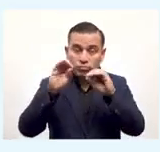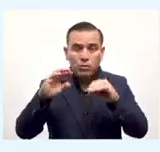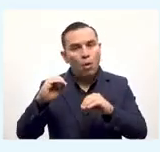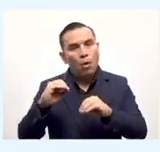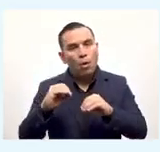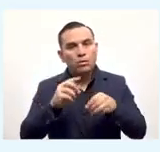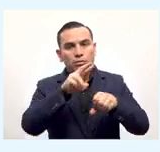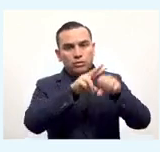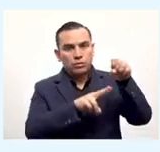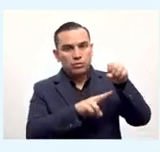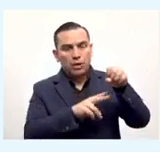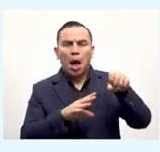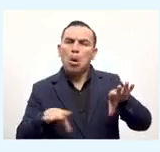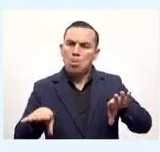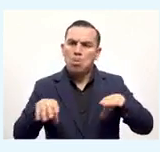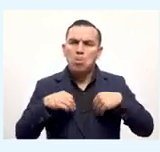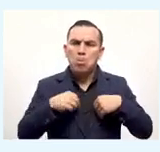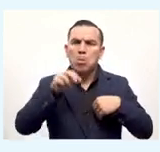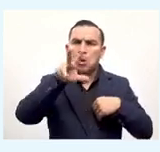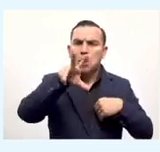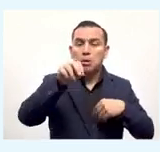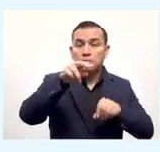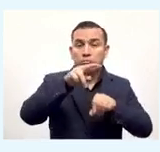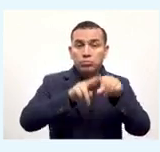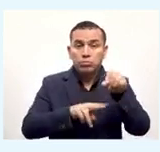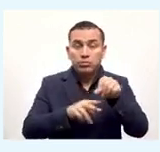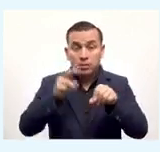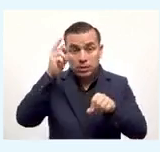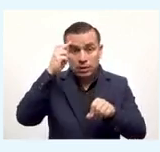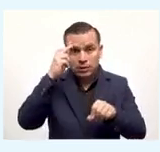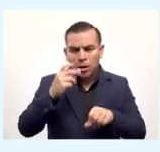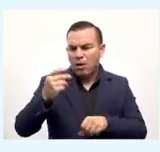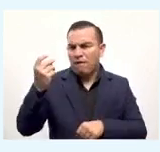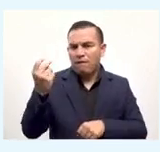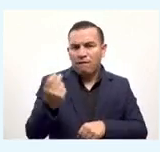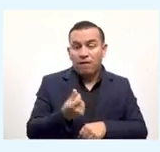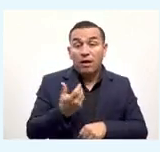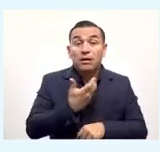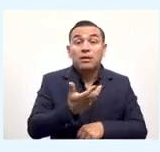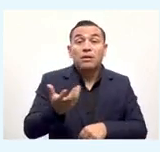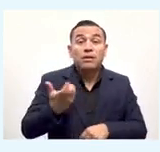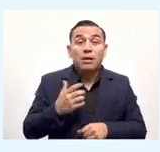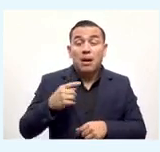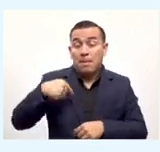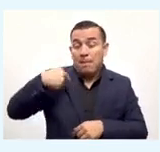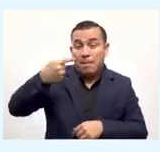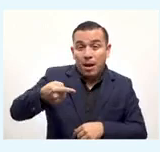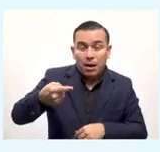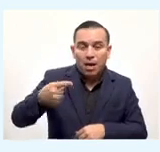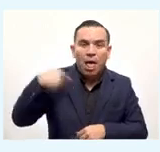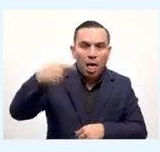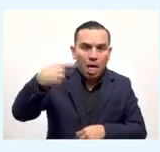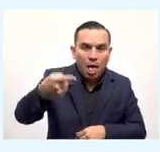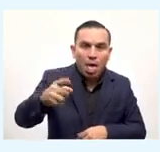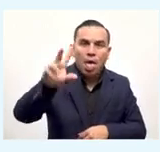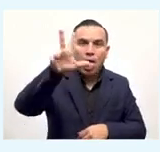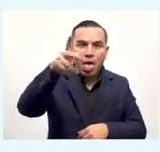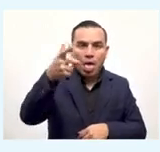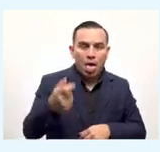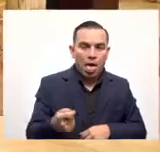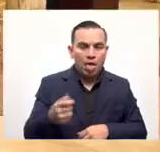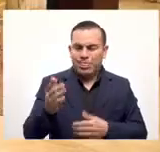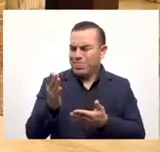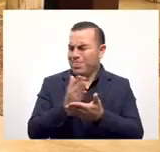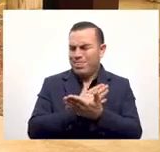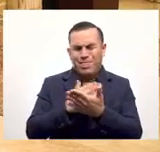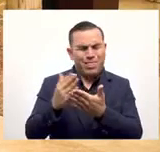y por lo tanto él recibe 30 dólares cuáles son las ventajas número uno es instantáneo no es que va a venir mañana o pasado mañana dentro de tres